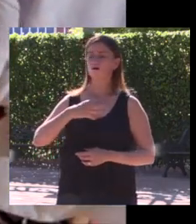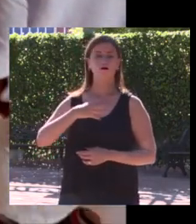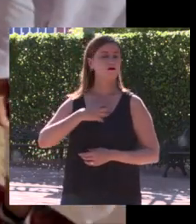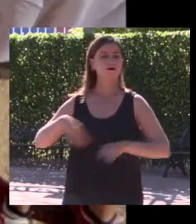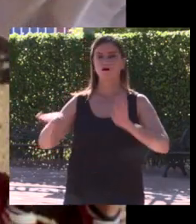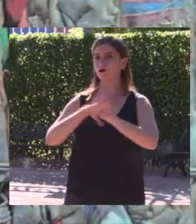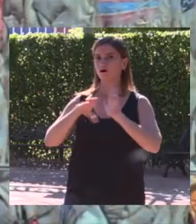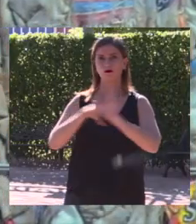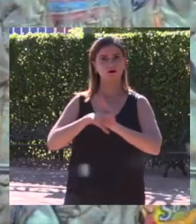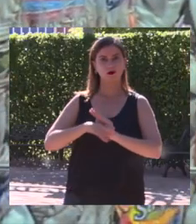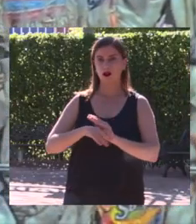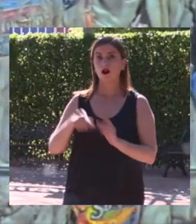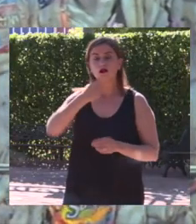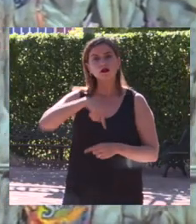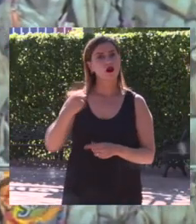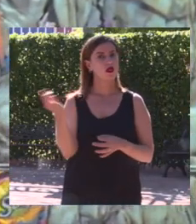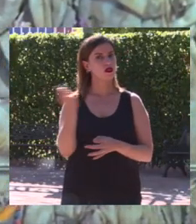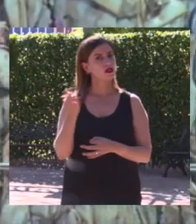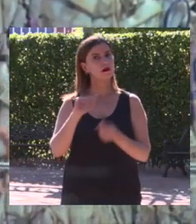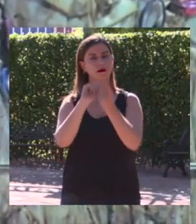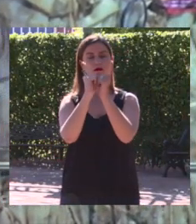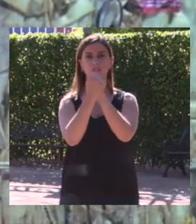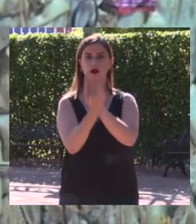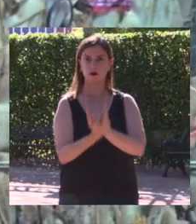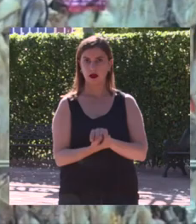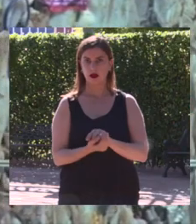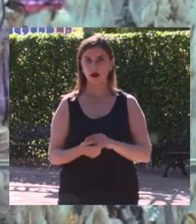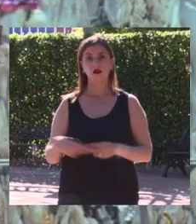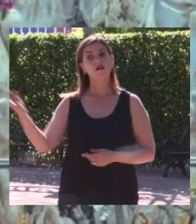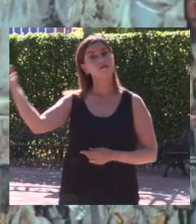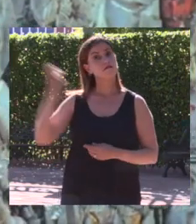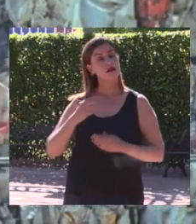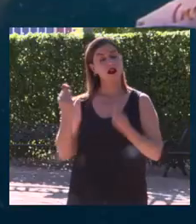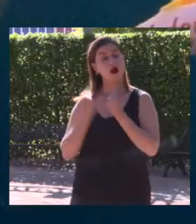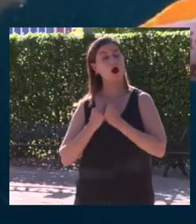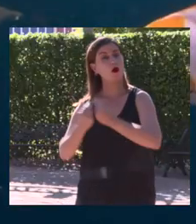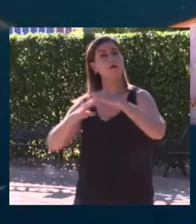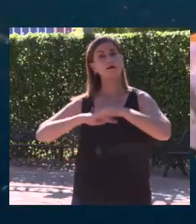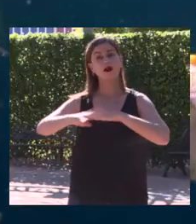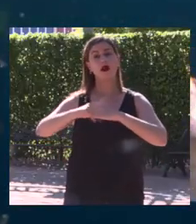así tenemos que cambiar ¿vienes conmigo a ayudar?